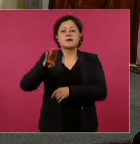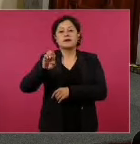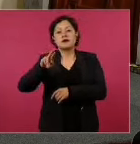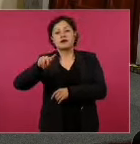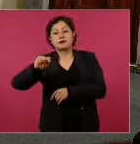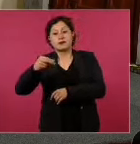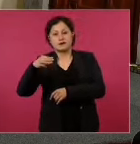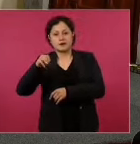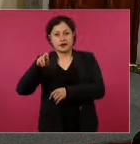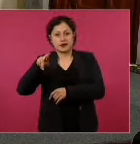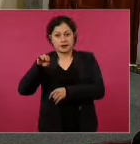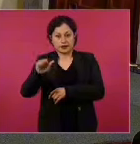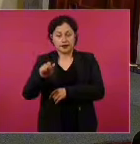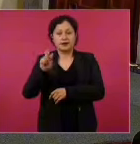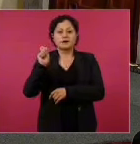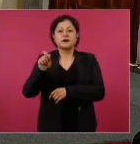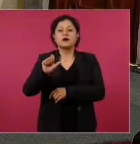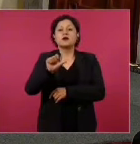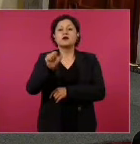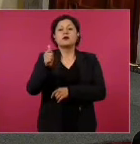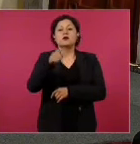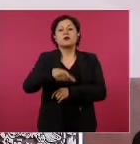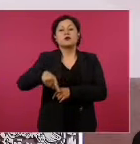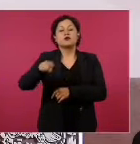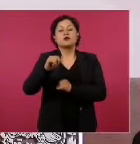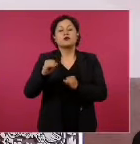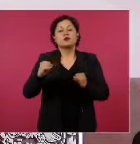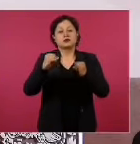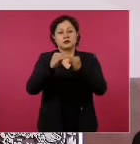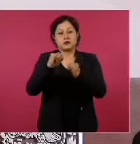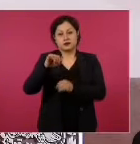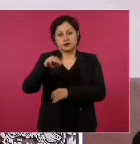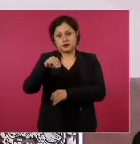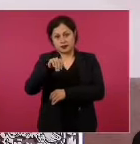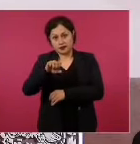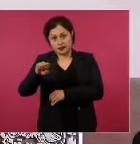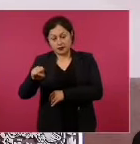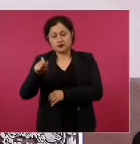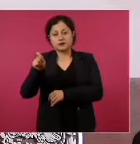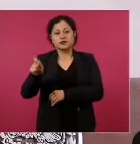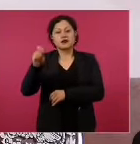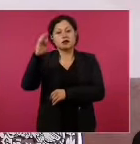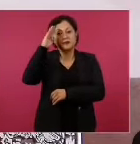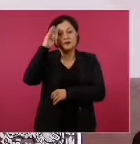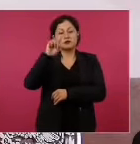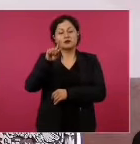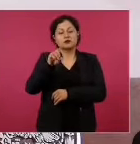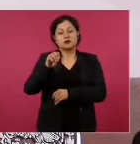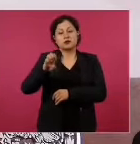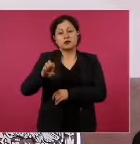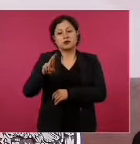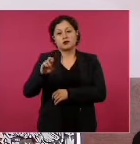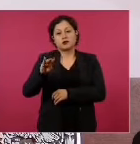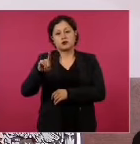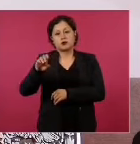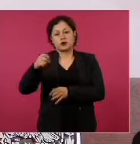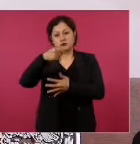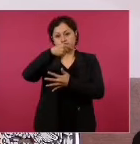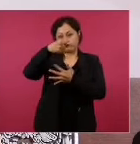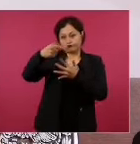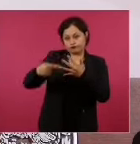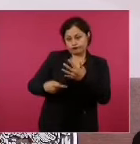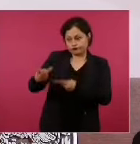también el titular del Instituto Mexicano del Seguro Social, SOE Robledo. Iniciamos así con la